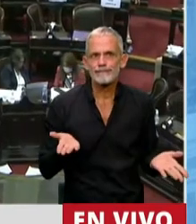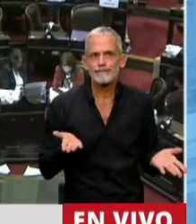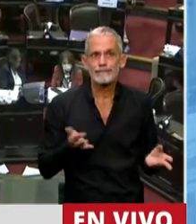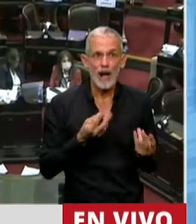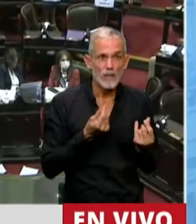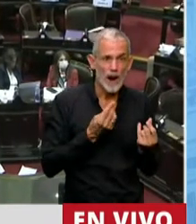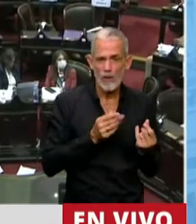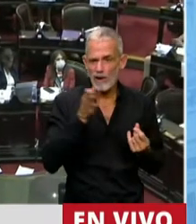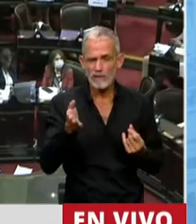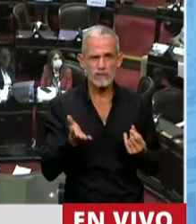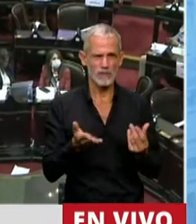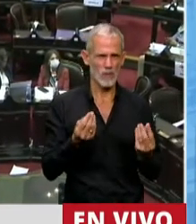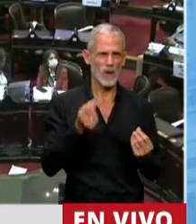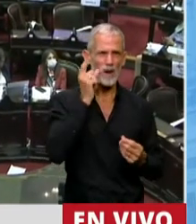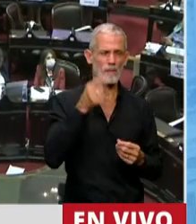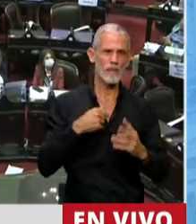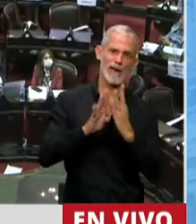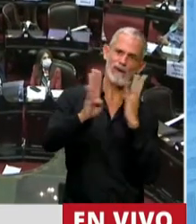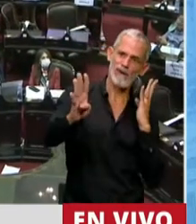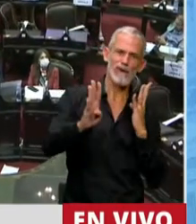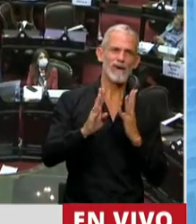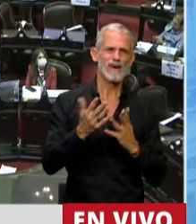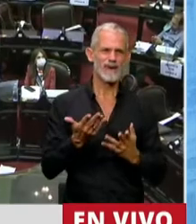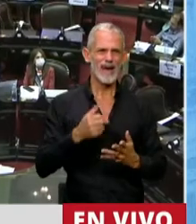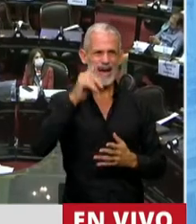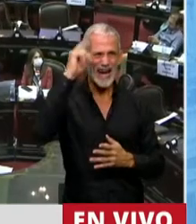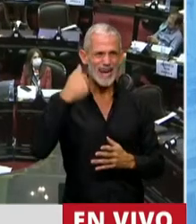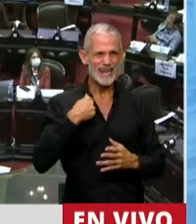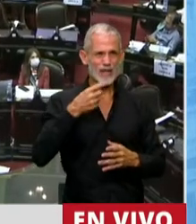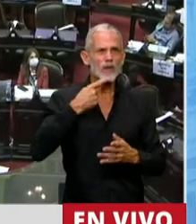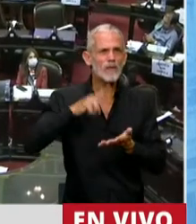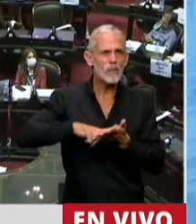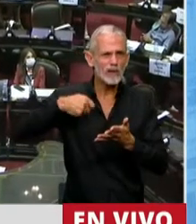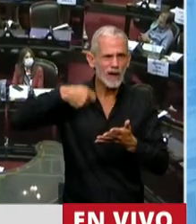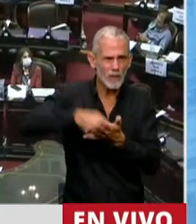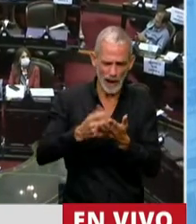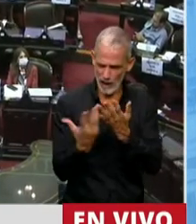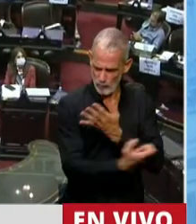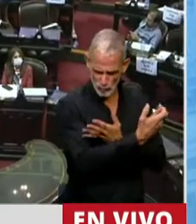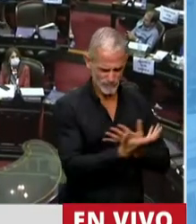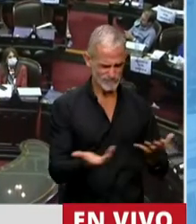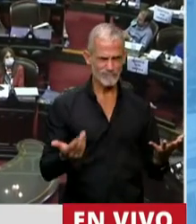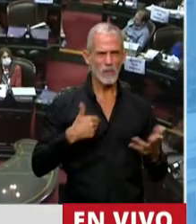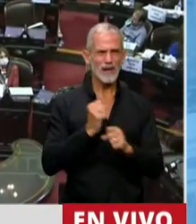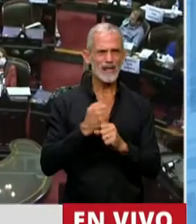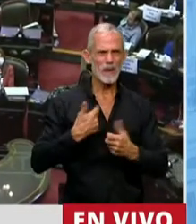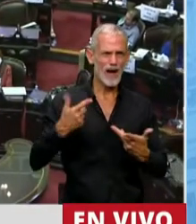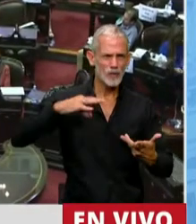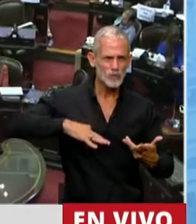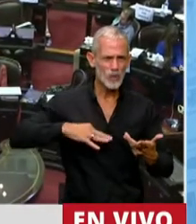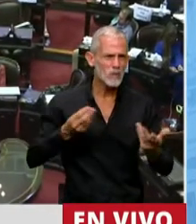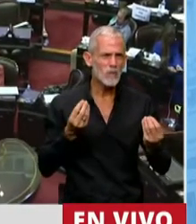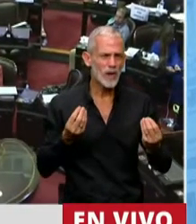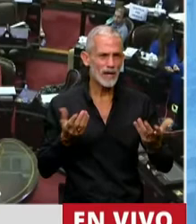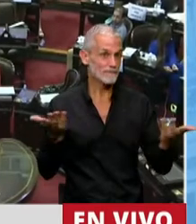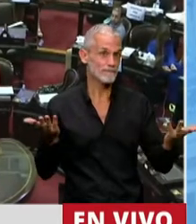¿Por qué un padre tiene que ir a hacer una cola para pedir una beca y el Estado le saca el impuesto a las ganancias, porque es un trabajador? Bueno, estas